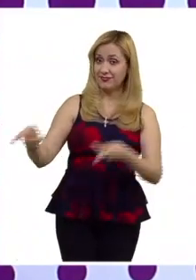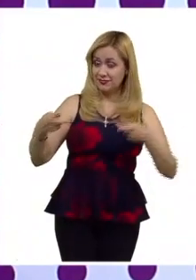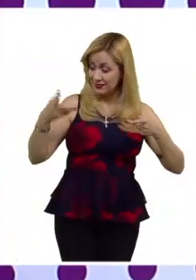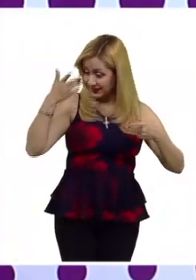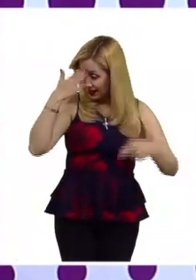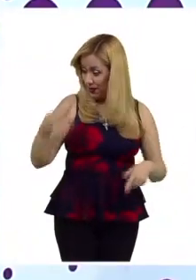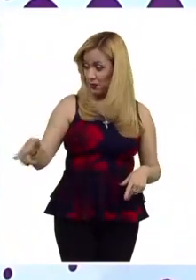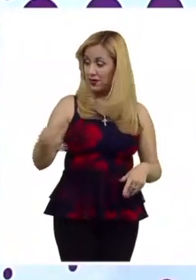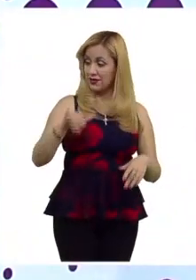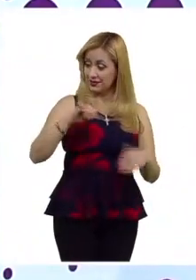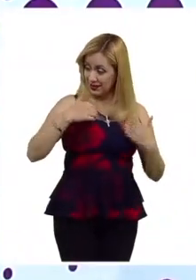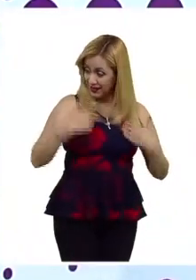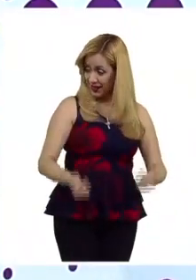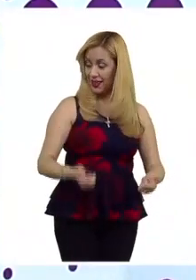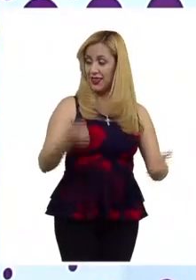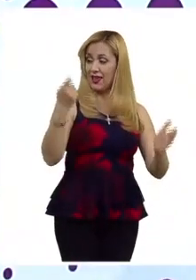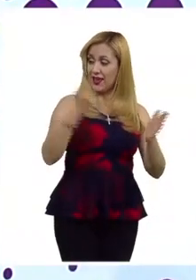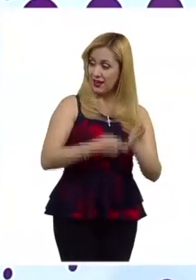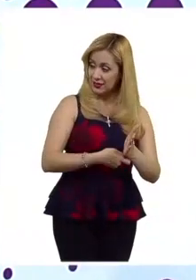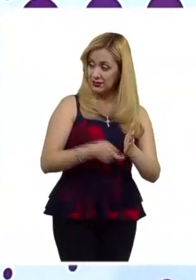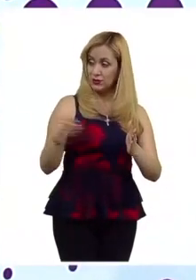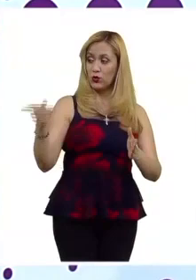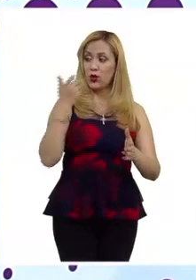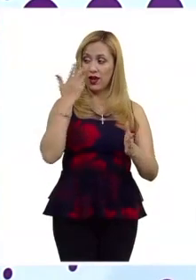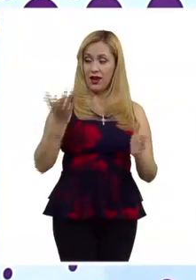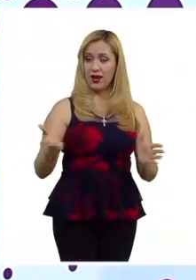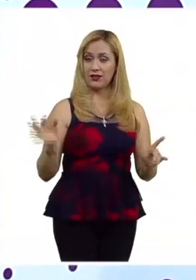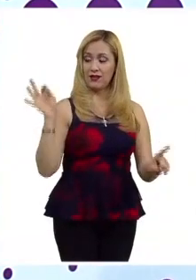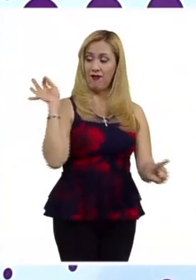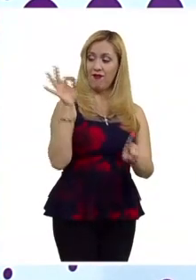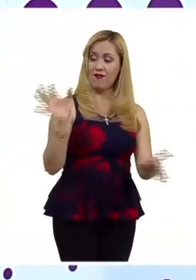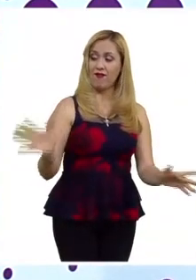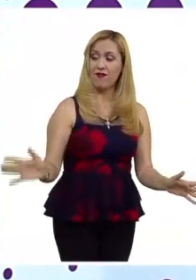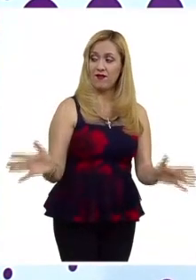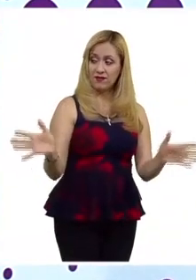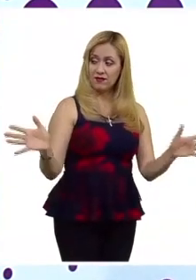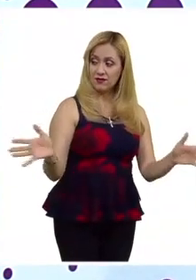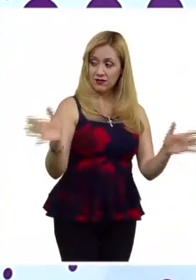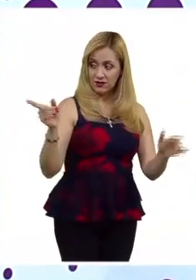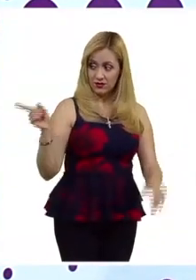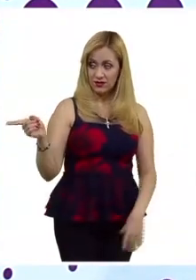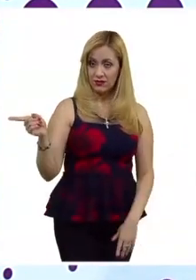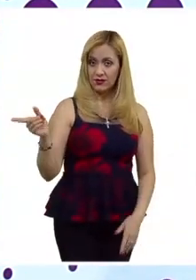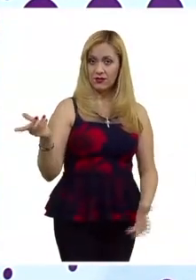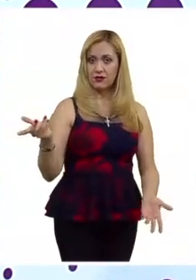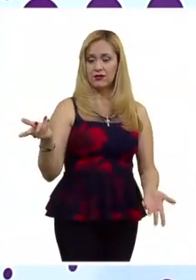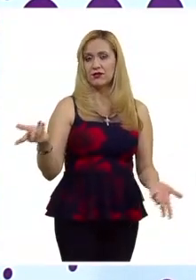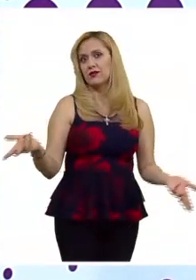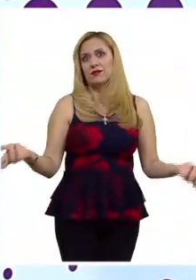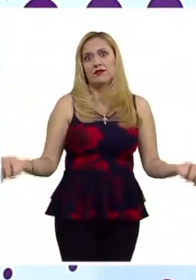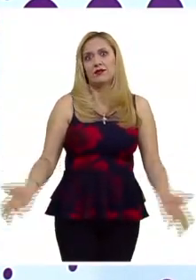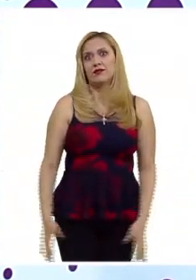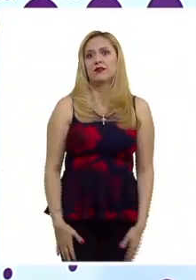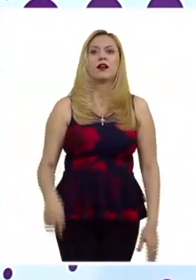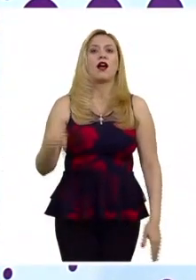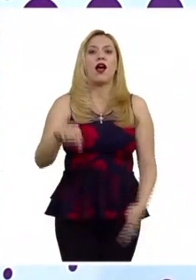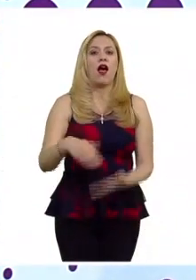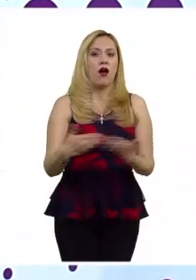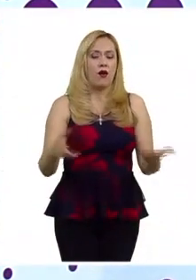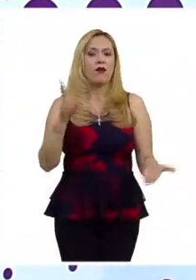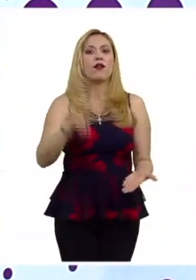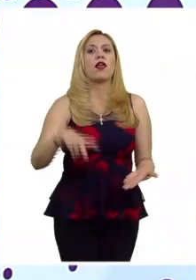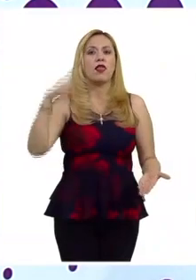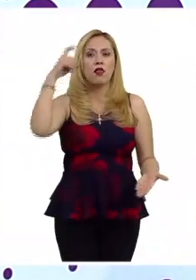consciente que si tenía como interés incitar o no tenía interés de incitar hoy en día es complicado